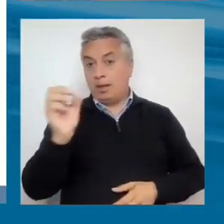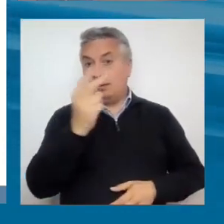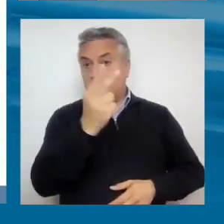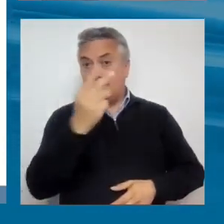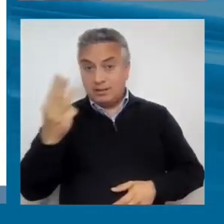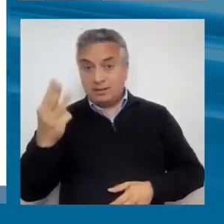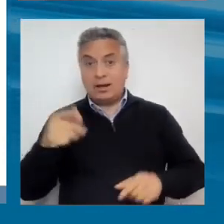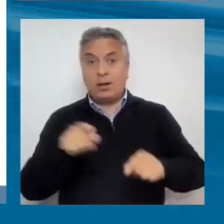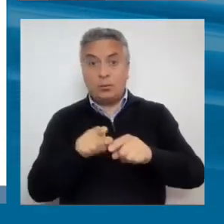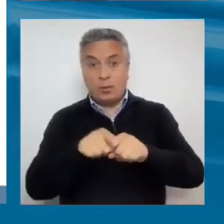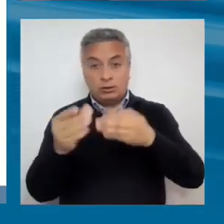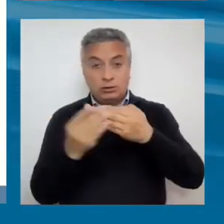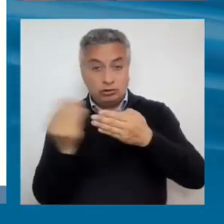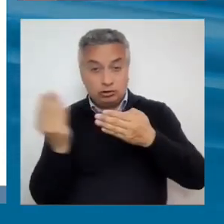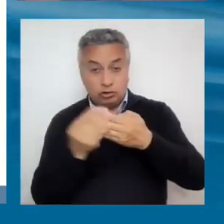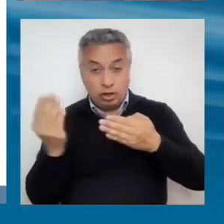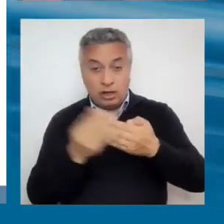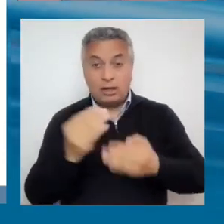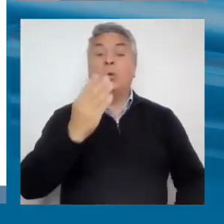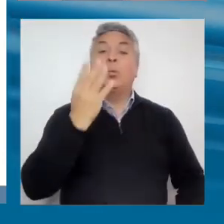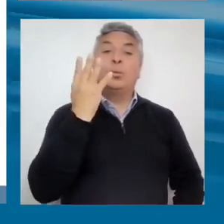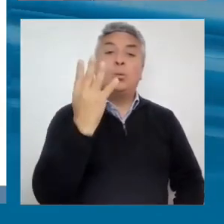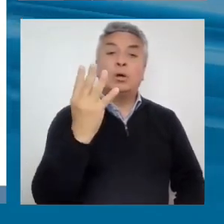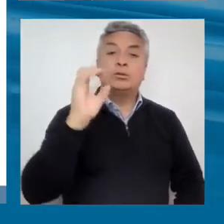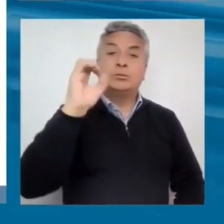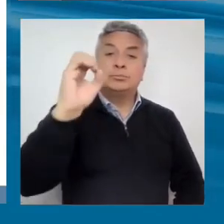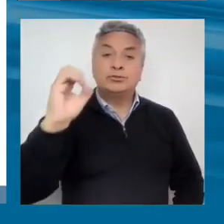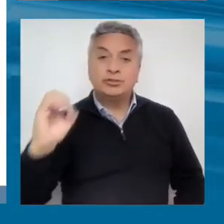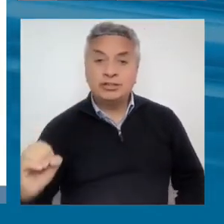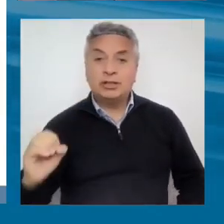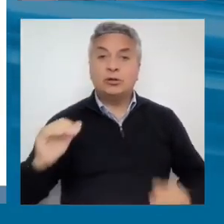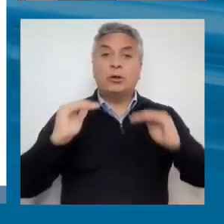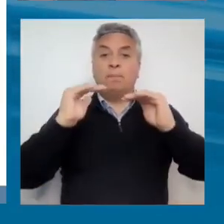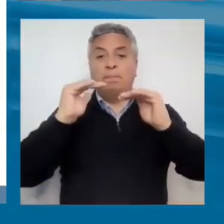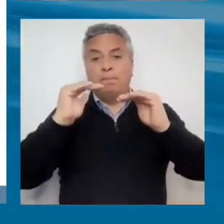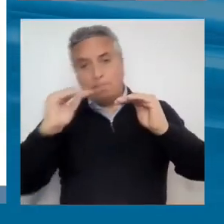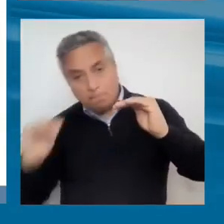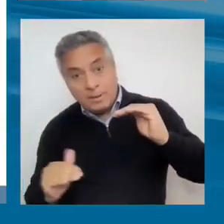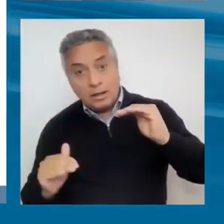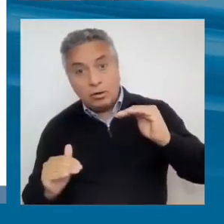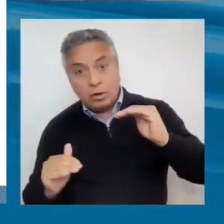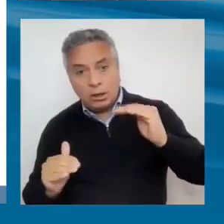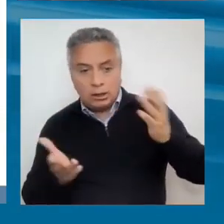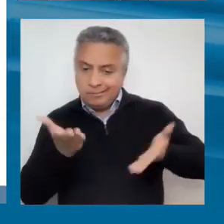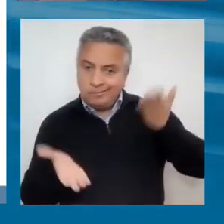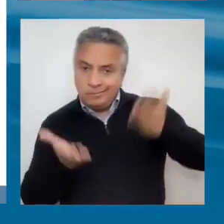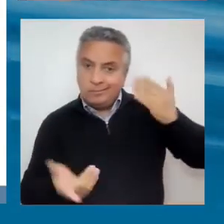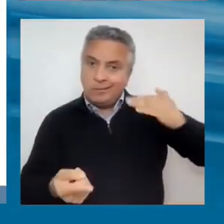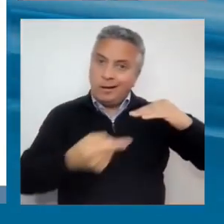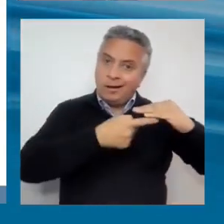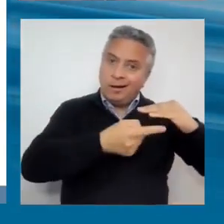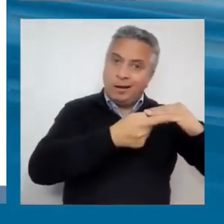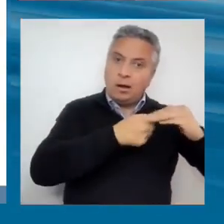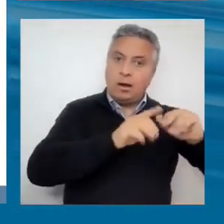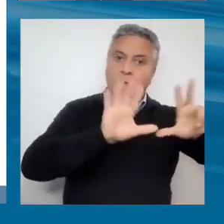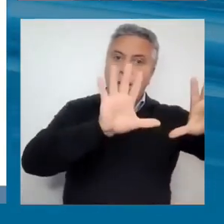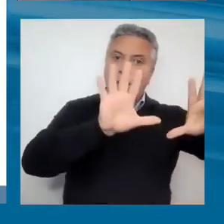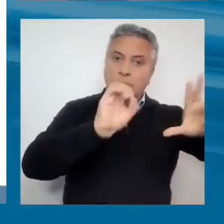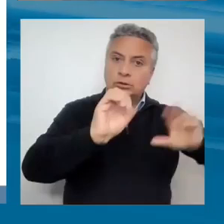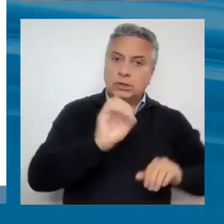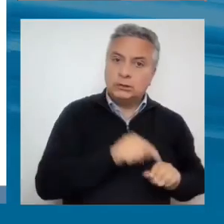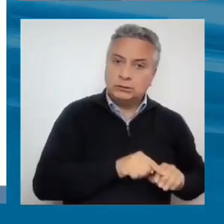constantes era 4 ciento inferior a la del 80. Ya dije lo de las tasas más bajas de inversión, los años de